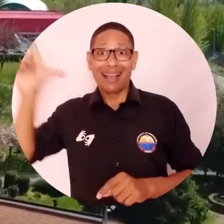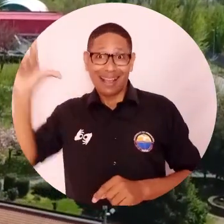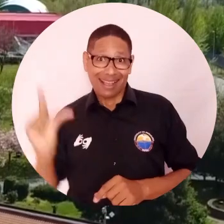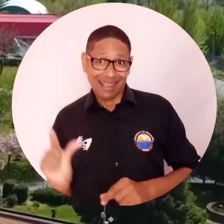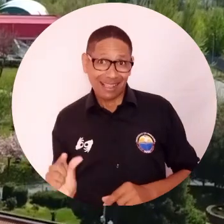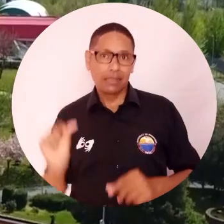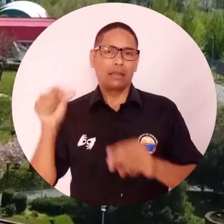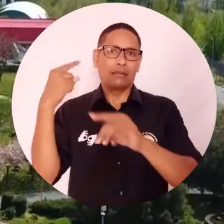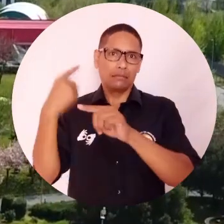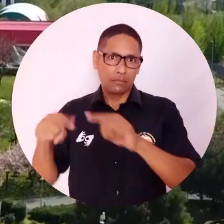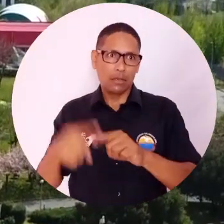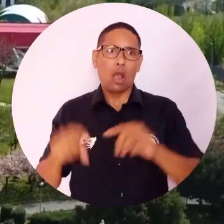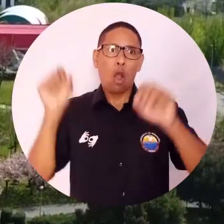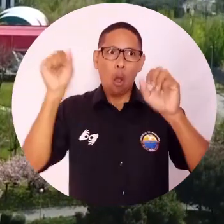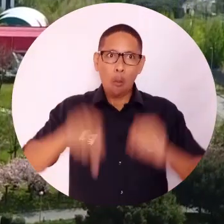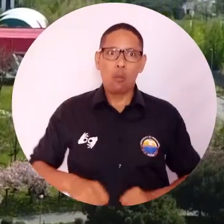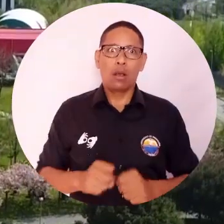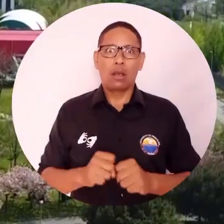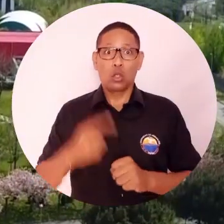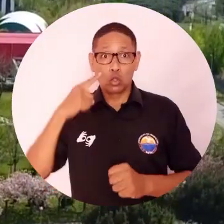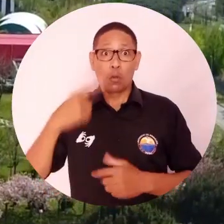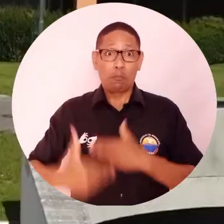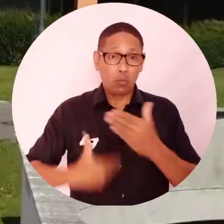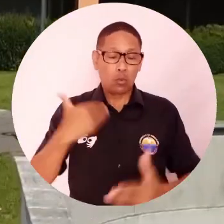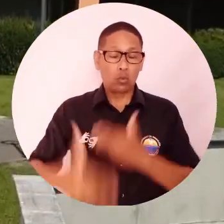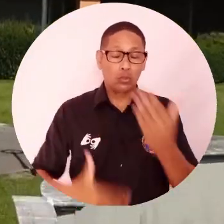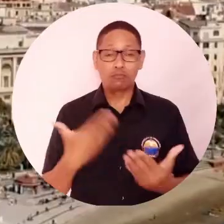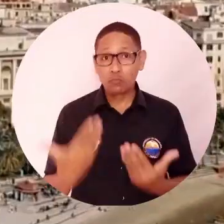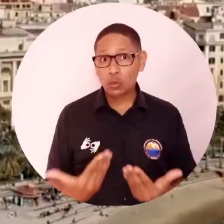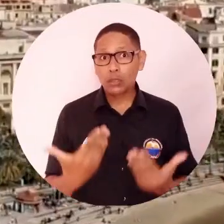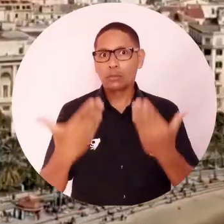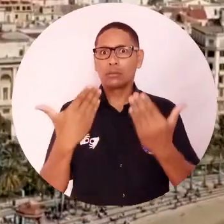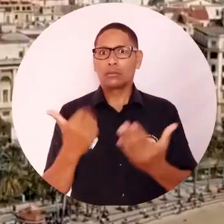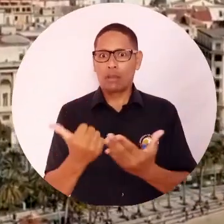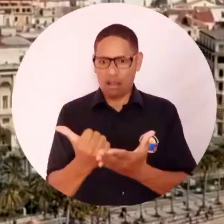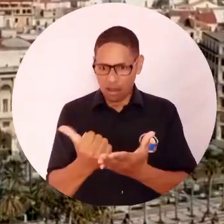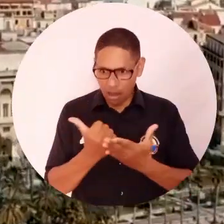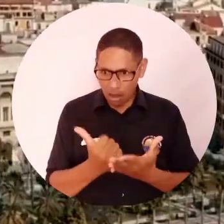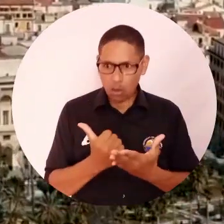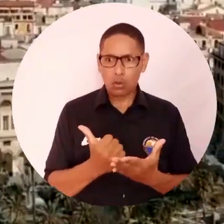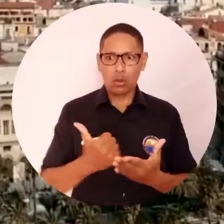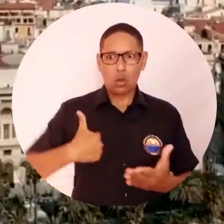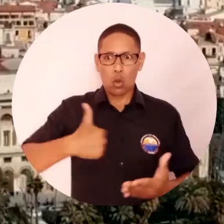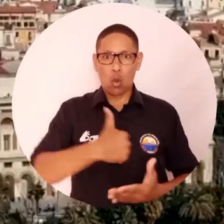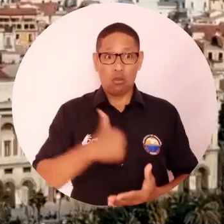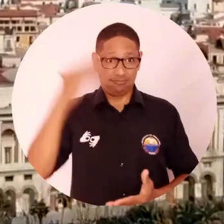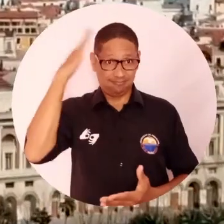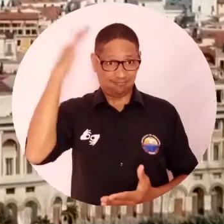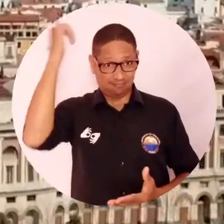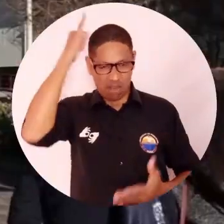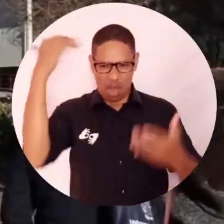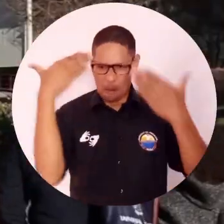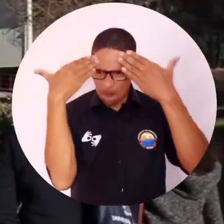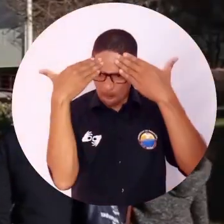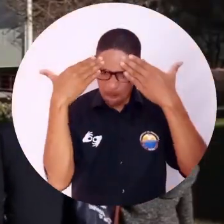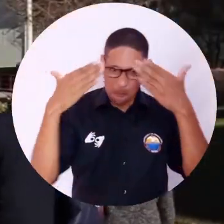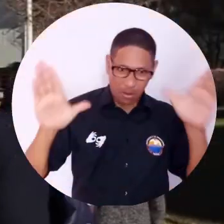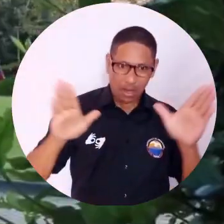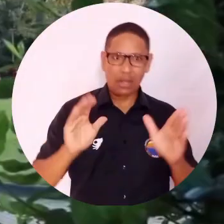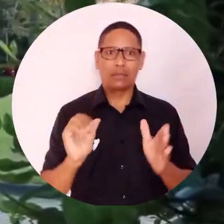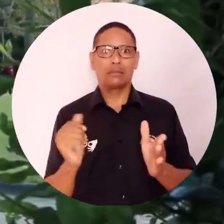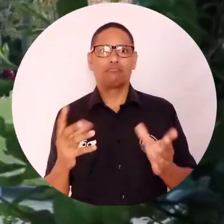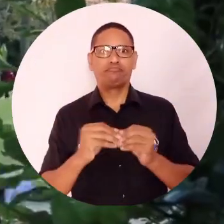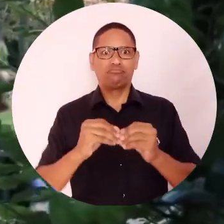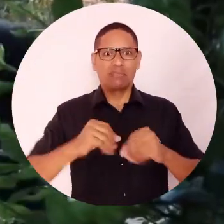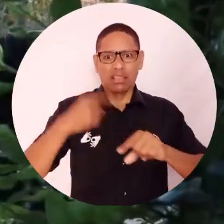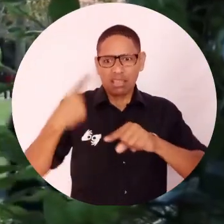Italia y poder tener estos convenios de convalidación. Esto es un proceso que nos permite ampliar nuestro potencial académico y nos permita